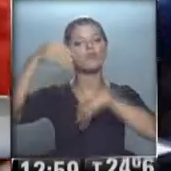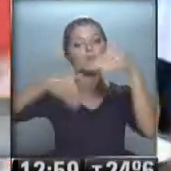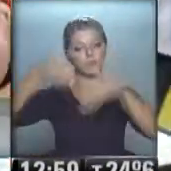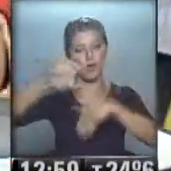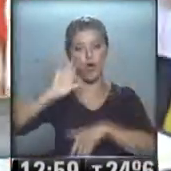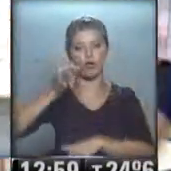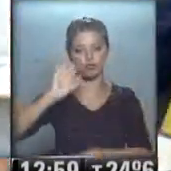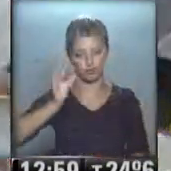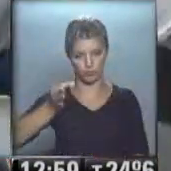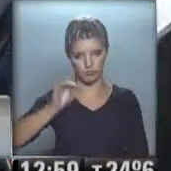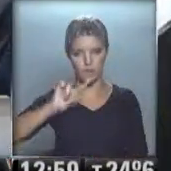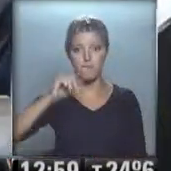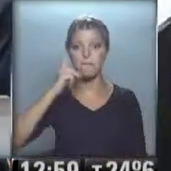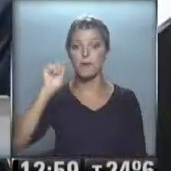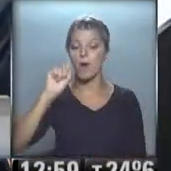octubre próximo.